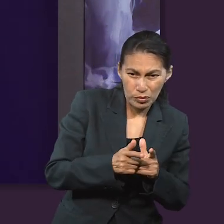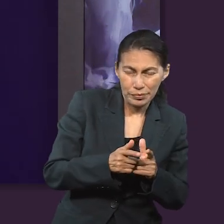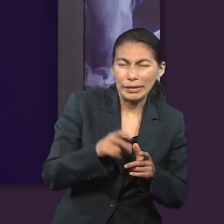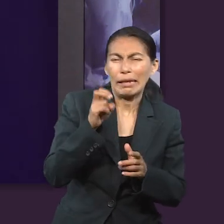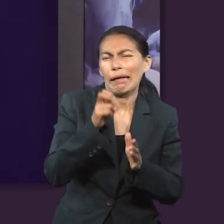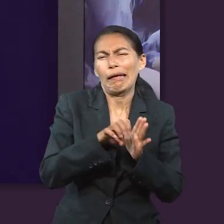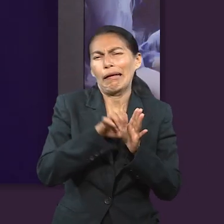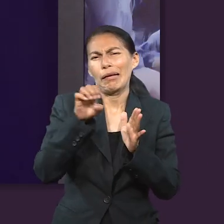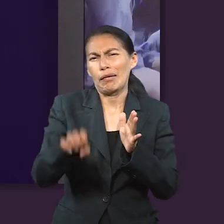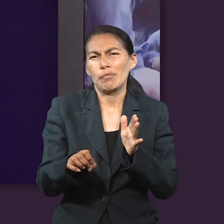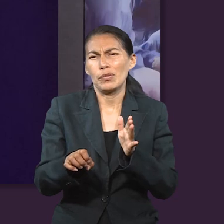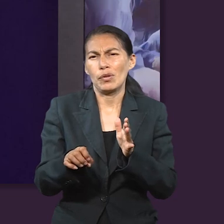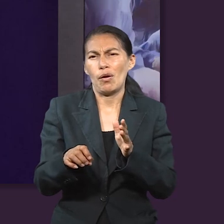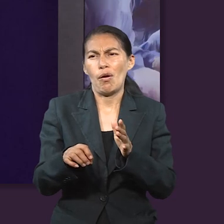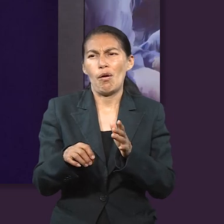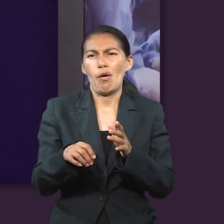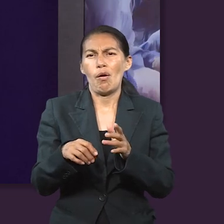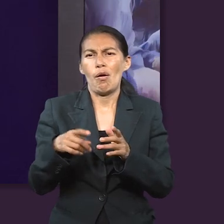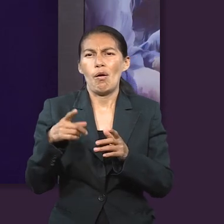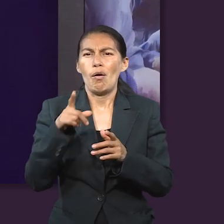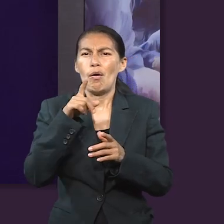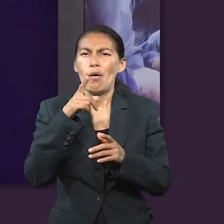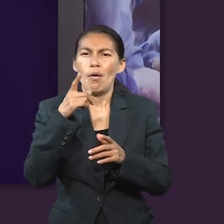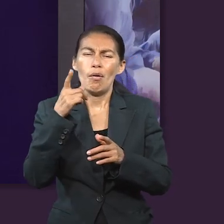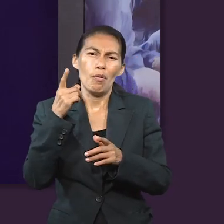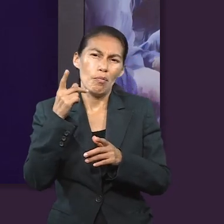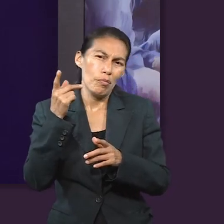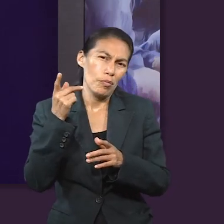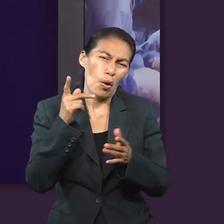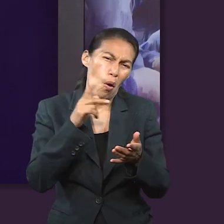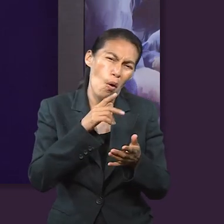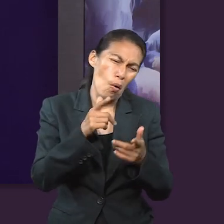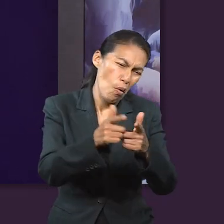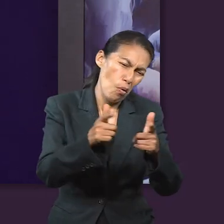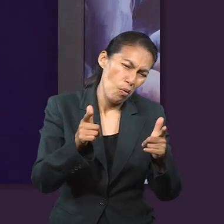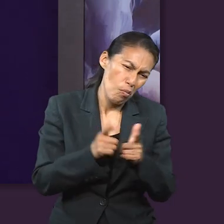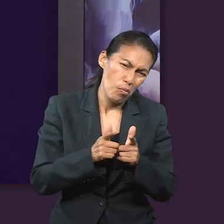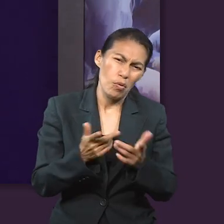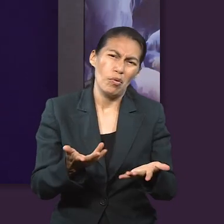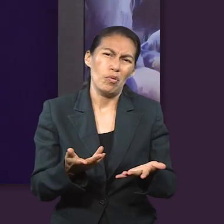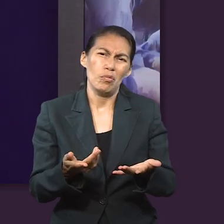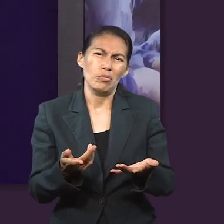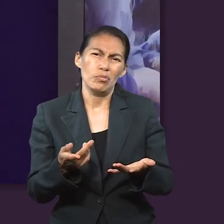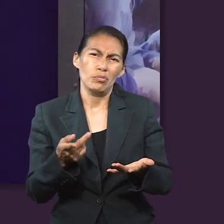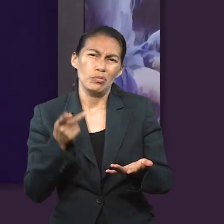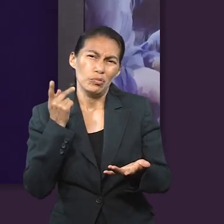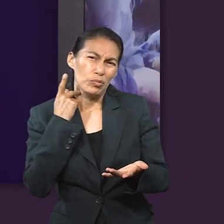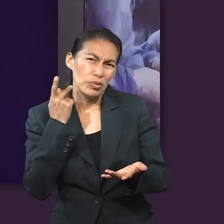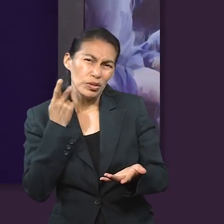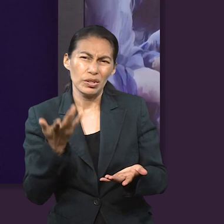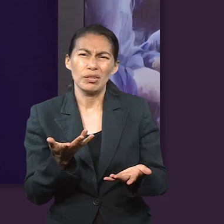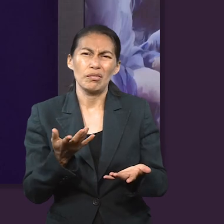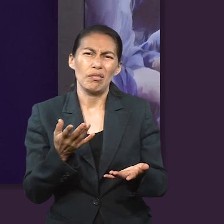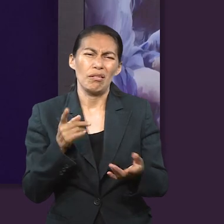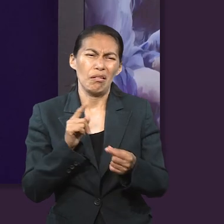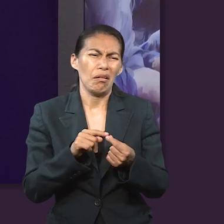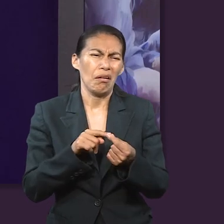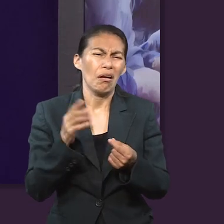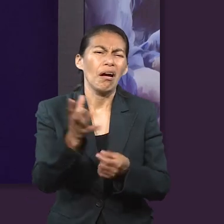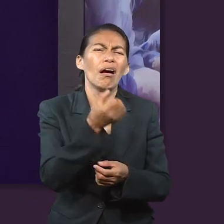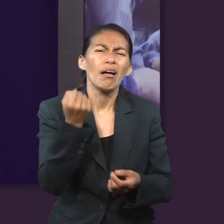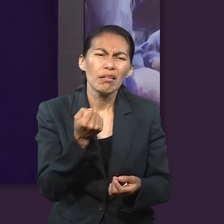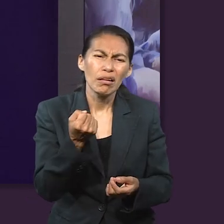¿no? Por ejemplo, ¿qué partido político gana? El que tiene a más personas, la comunidad más grande. Aunque bueno, la política no